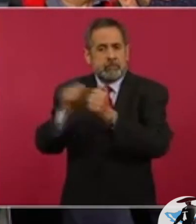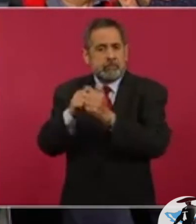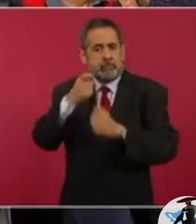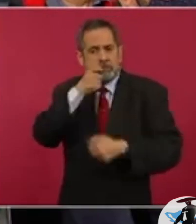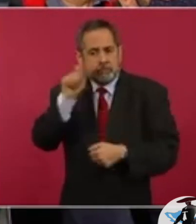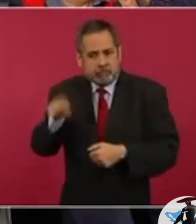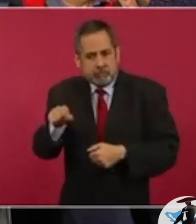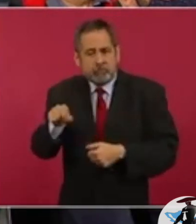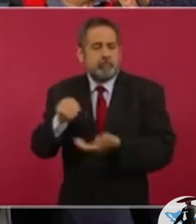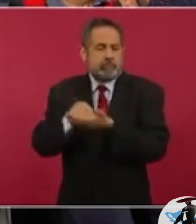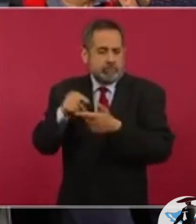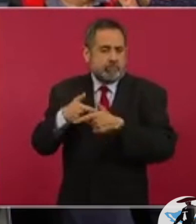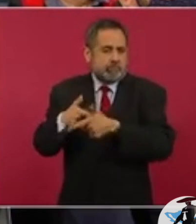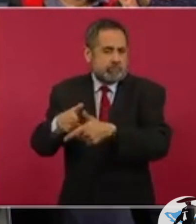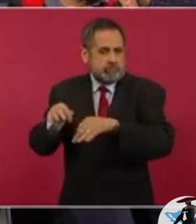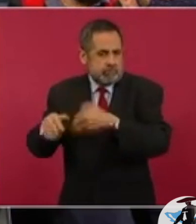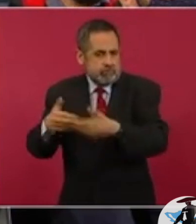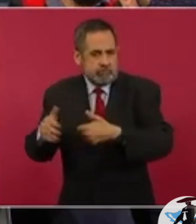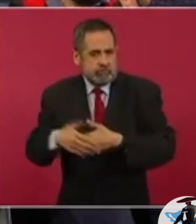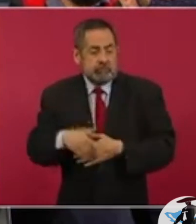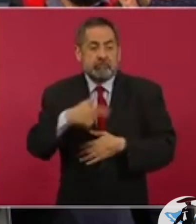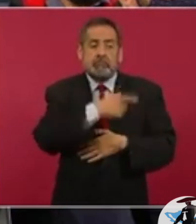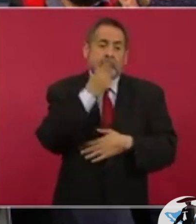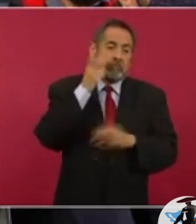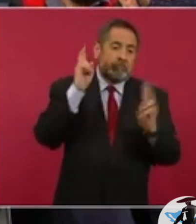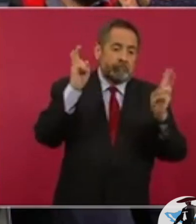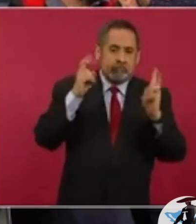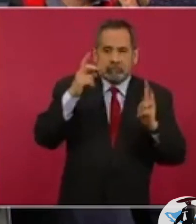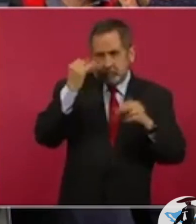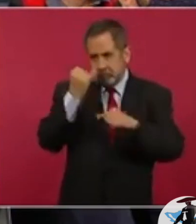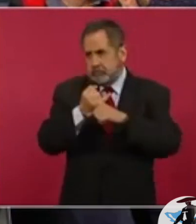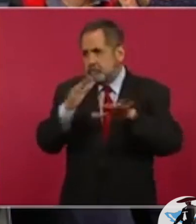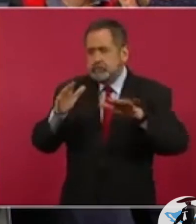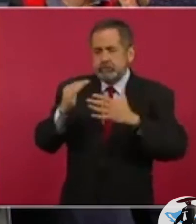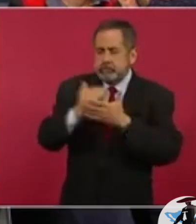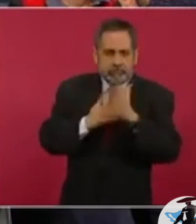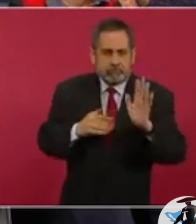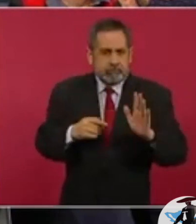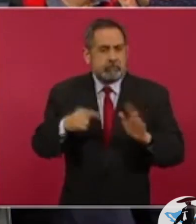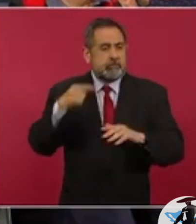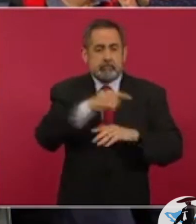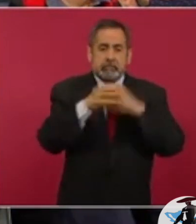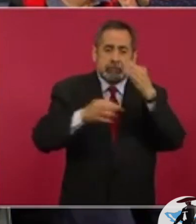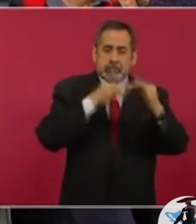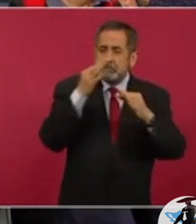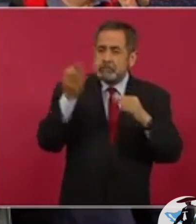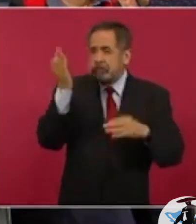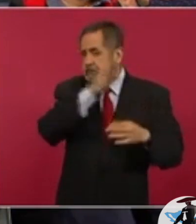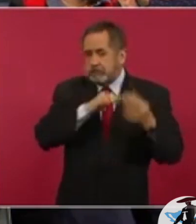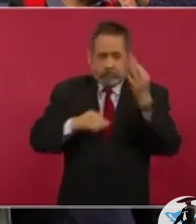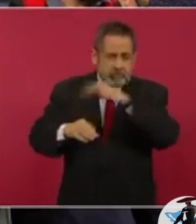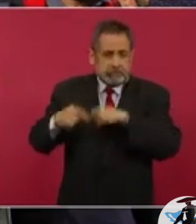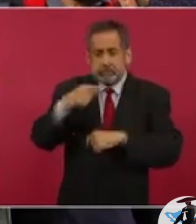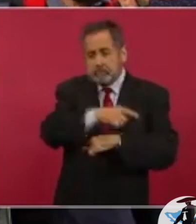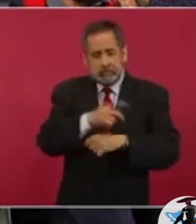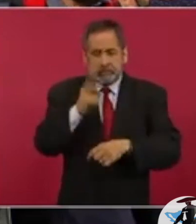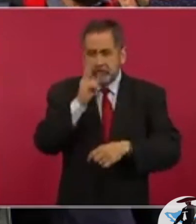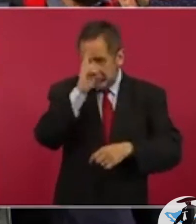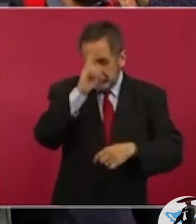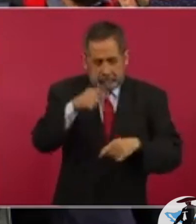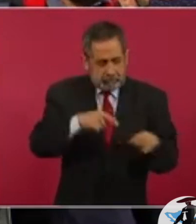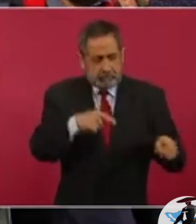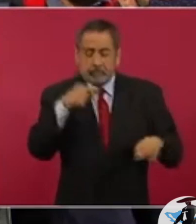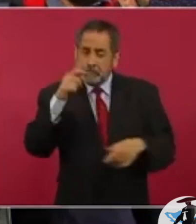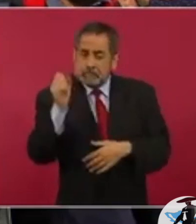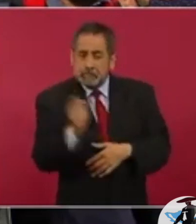Ucrania. Claro, ellos plantean que contra la desinformación, cuando son los que han estado imponiendo la censura. Bueno, todo